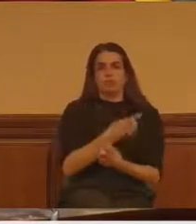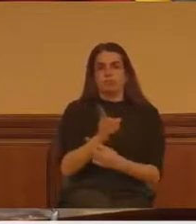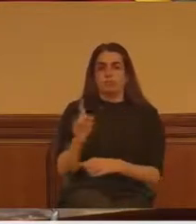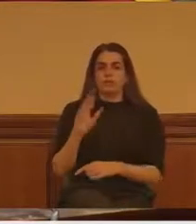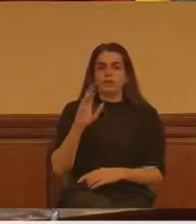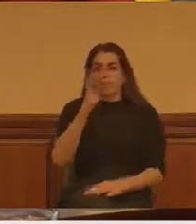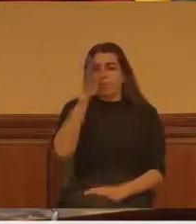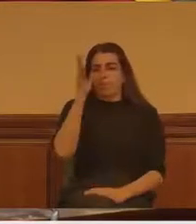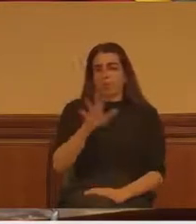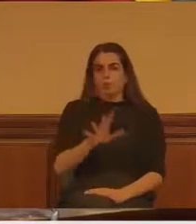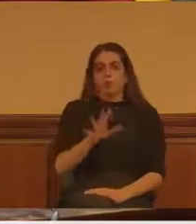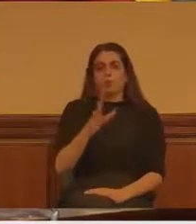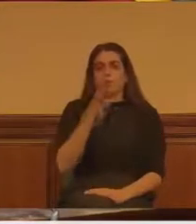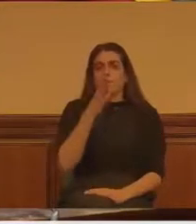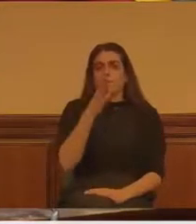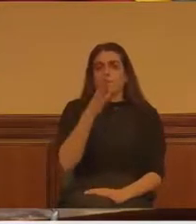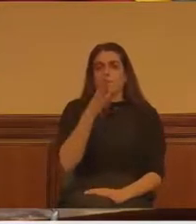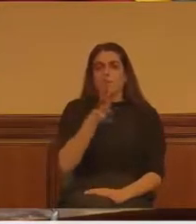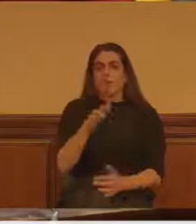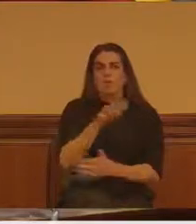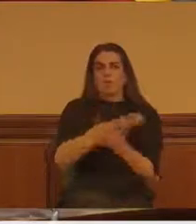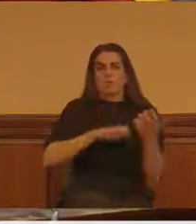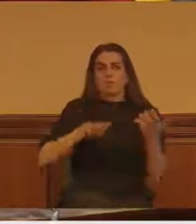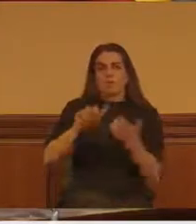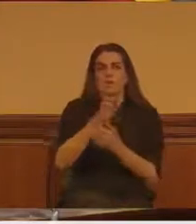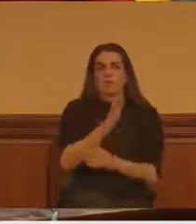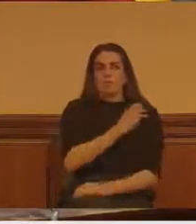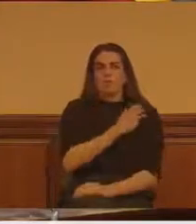policía política y unas cloacas. Nada más. Muchas gracias.